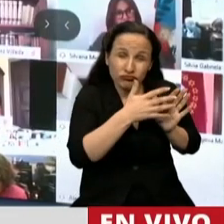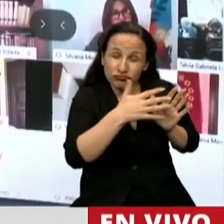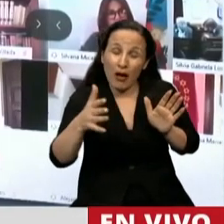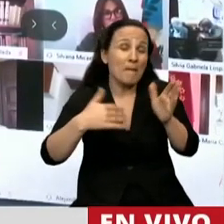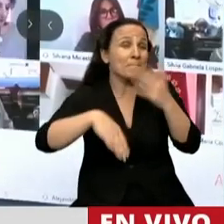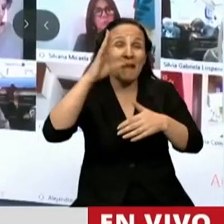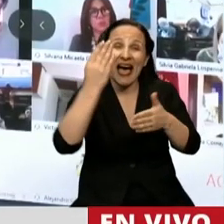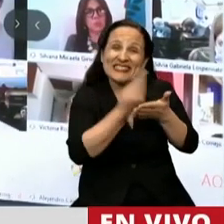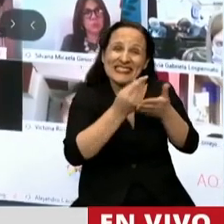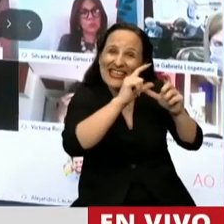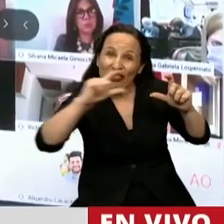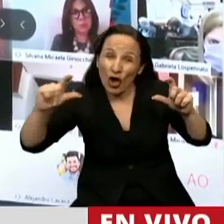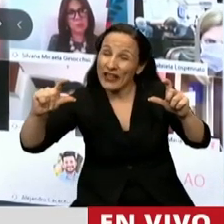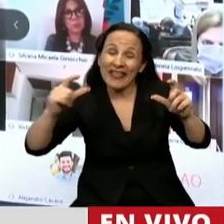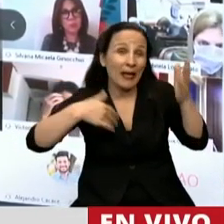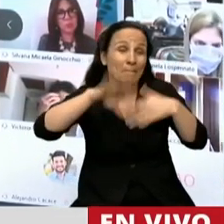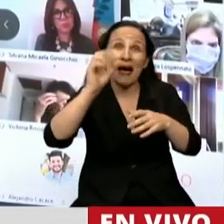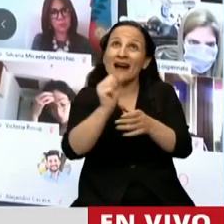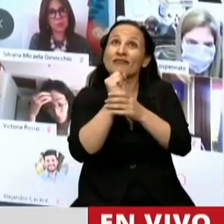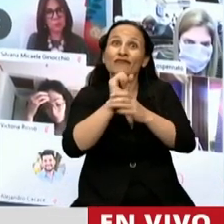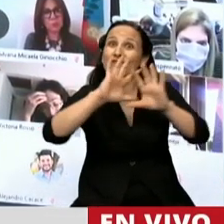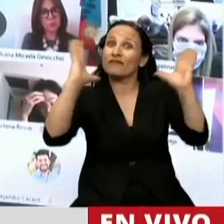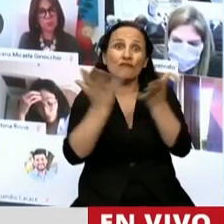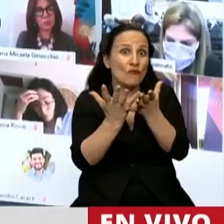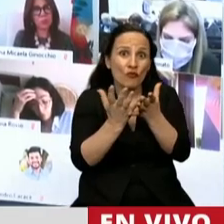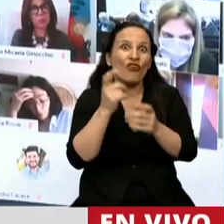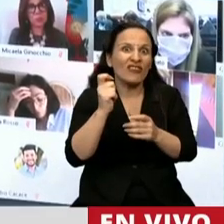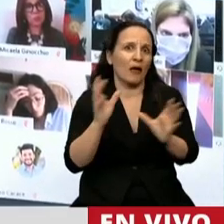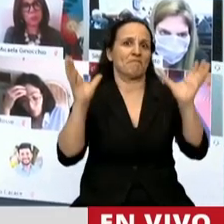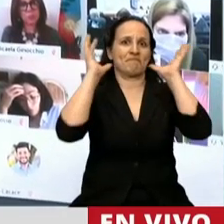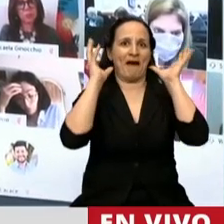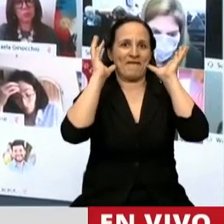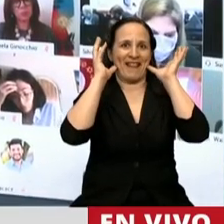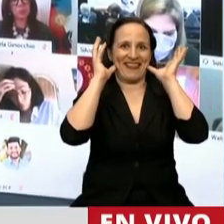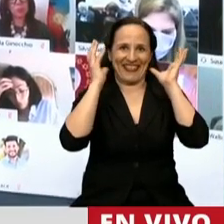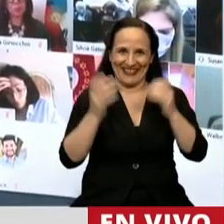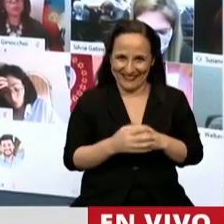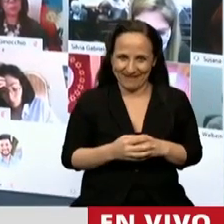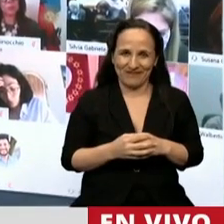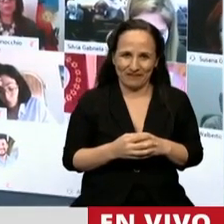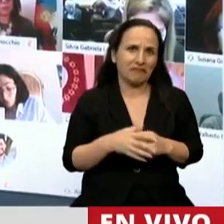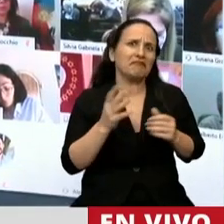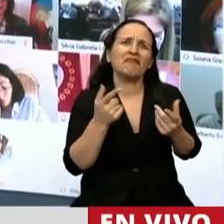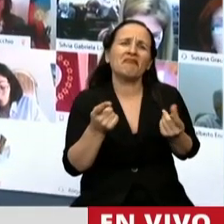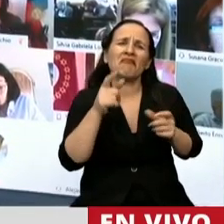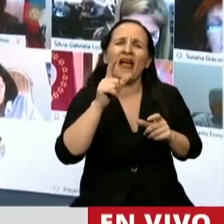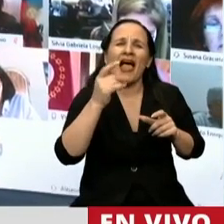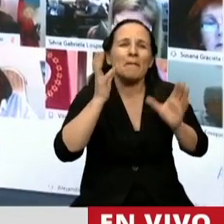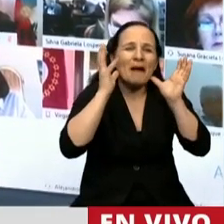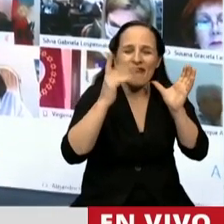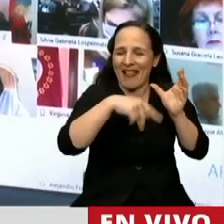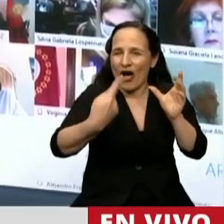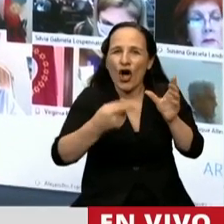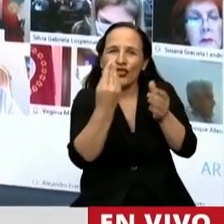más representativas y conocidas en todo el mundo. Y sus personajes son convocados para describir emociones y